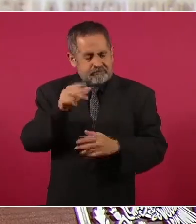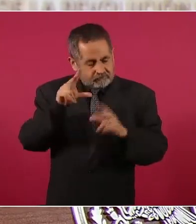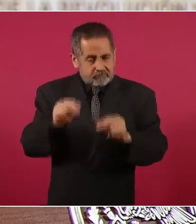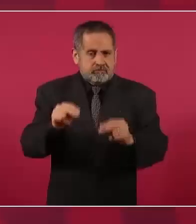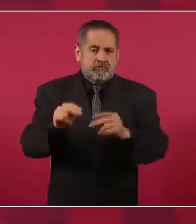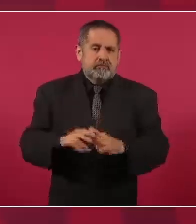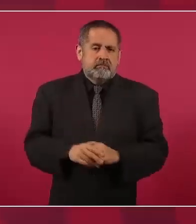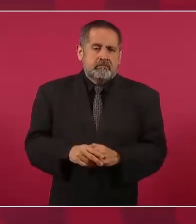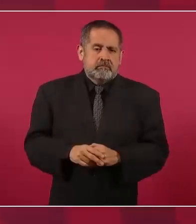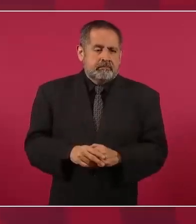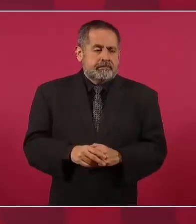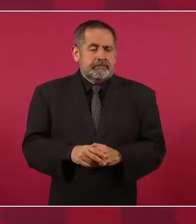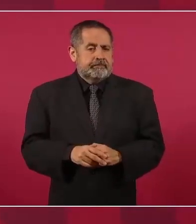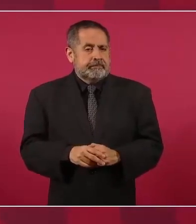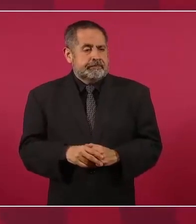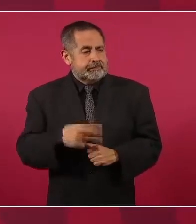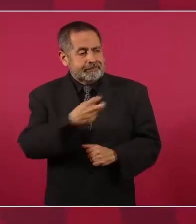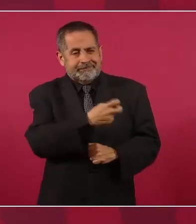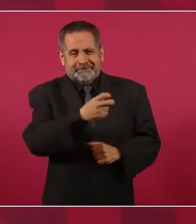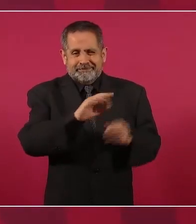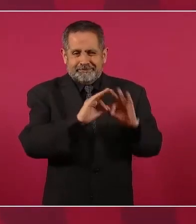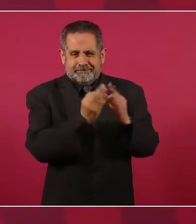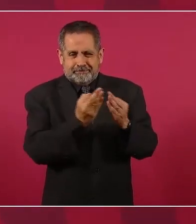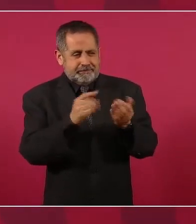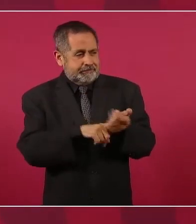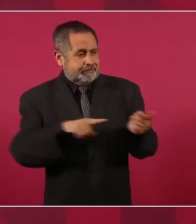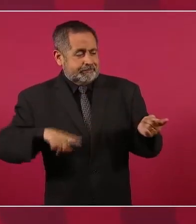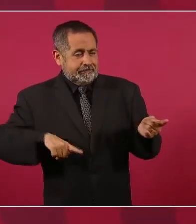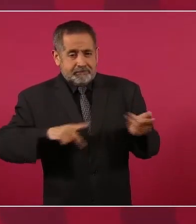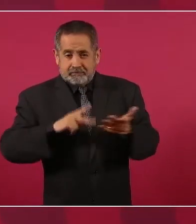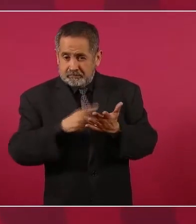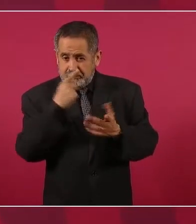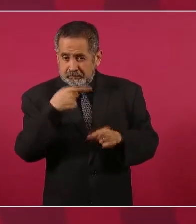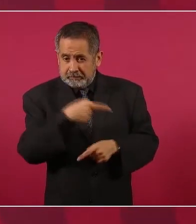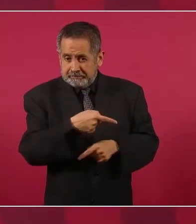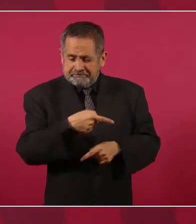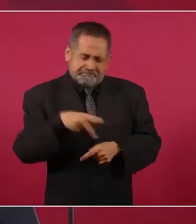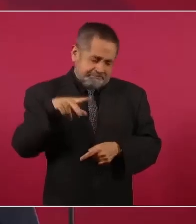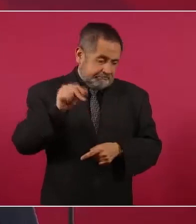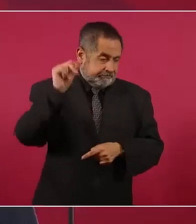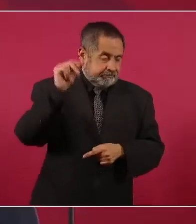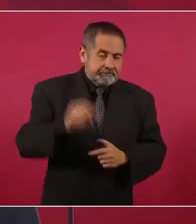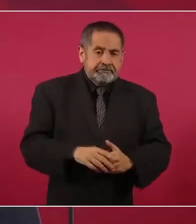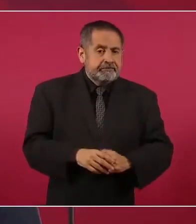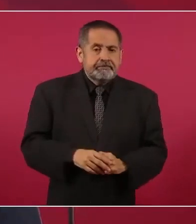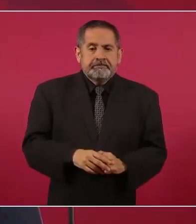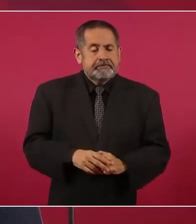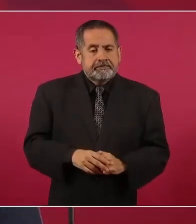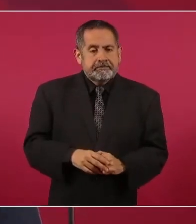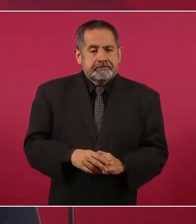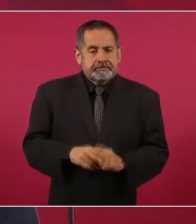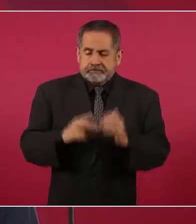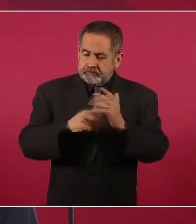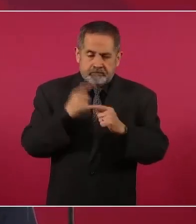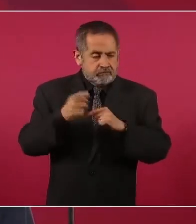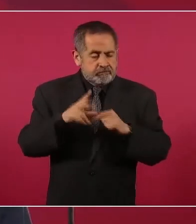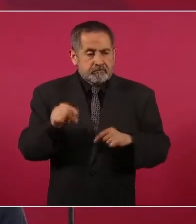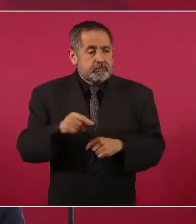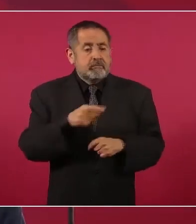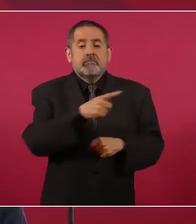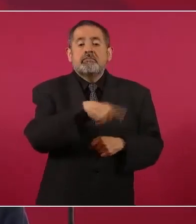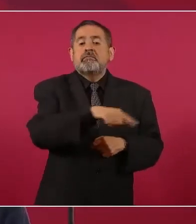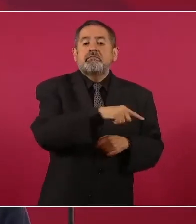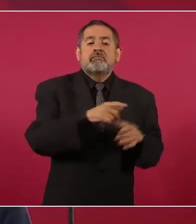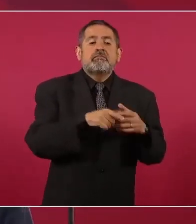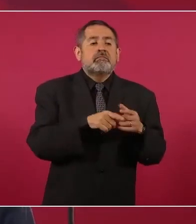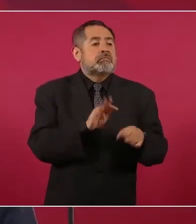esos gobiernos que defienden a las